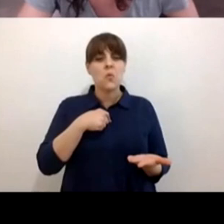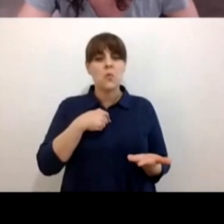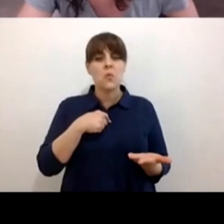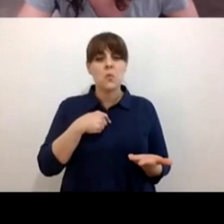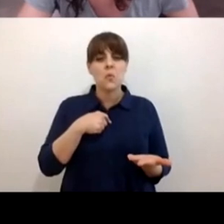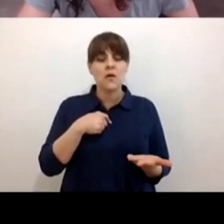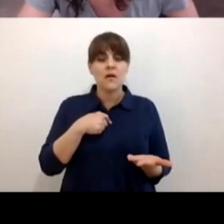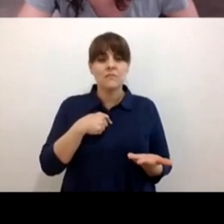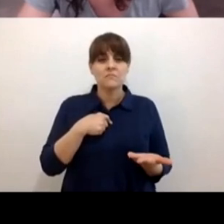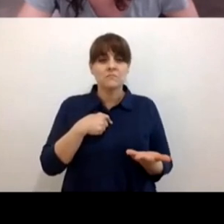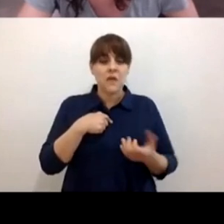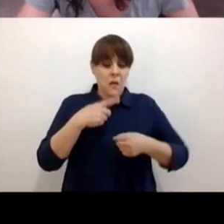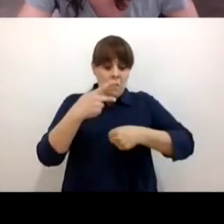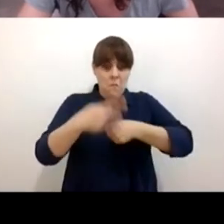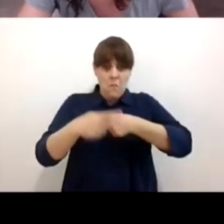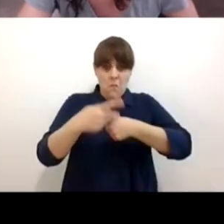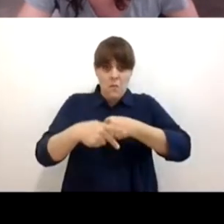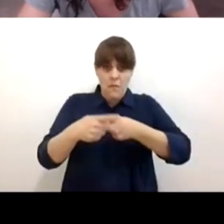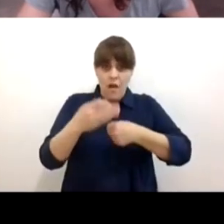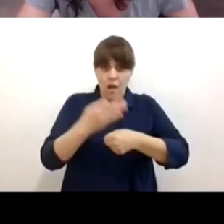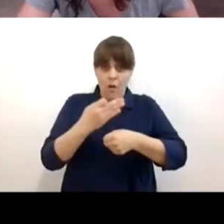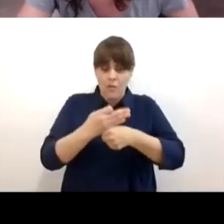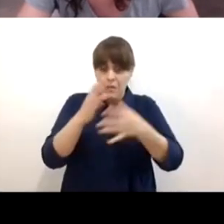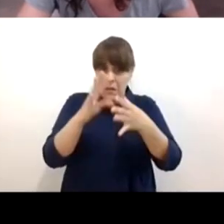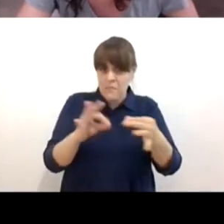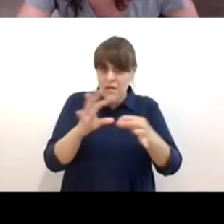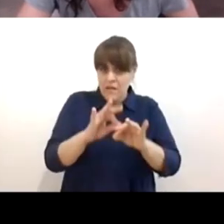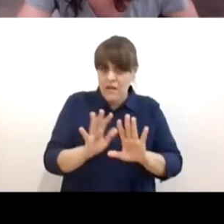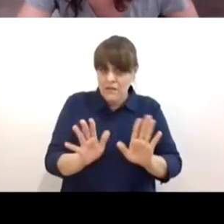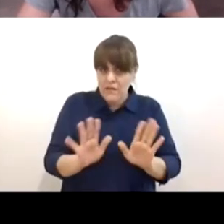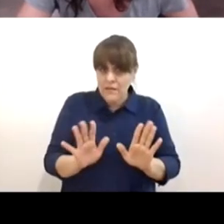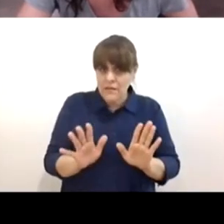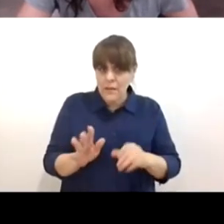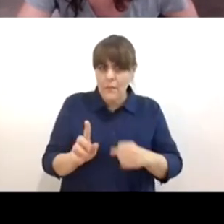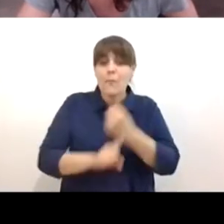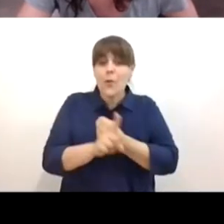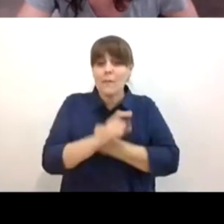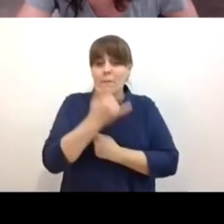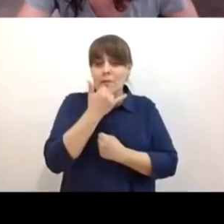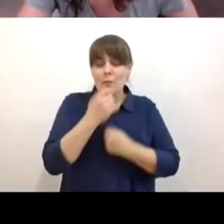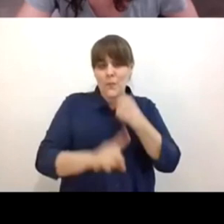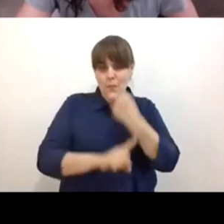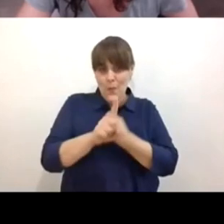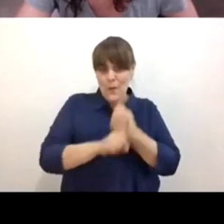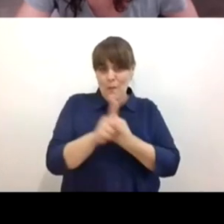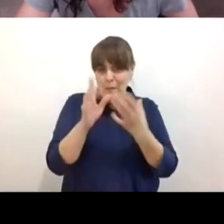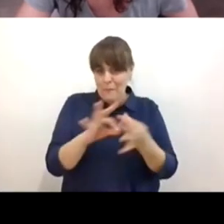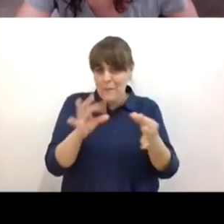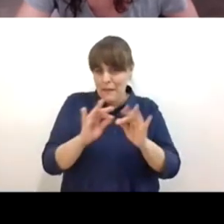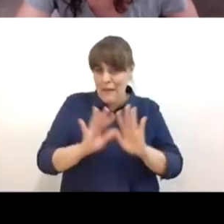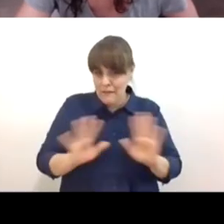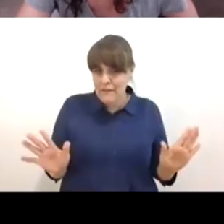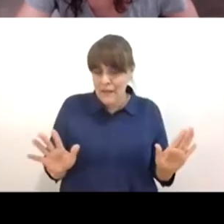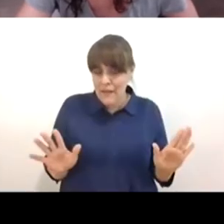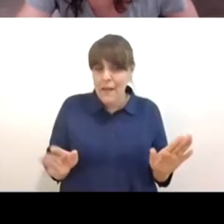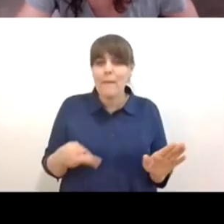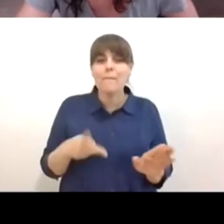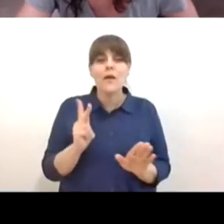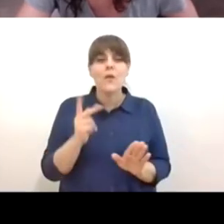problema ya lo dejaron claro pues ¿no? pero ahora yo yo las quiero retar a a esa línea de